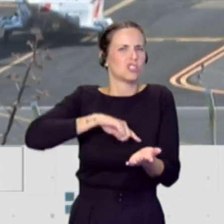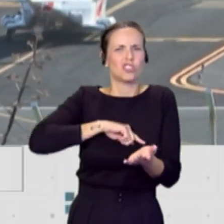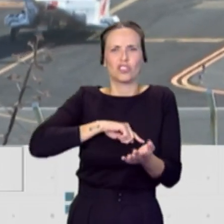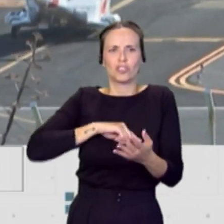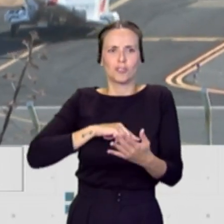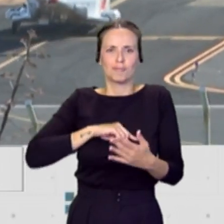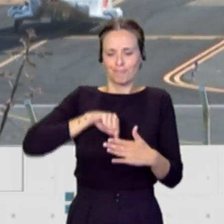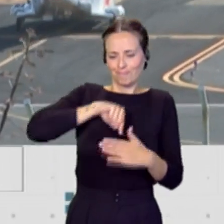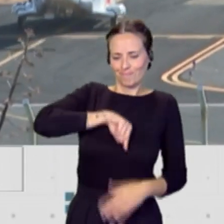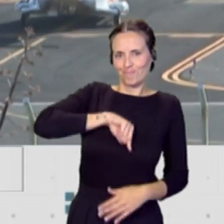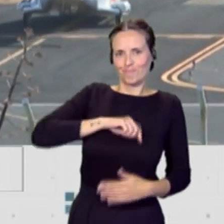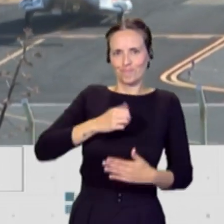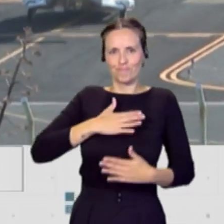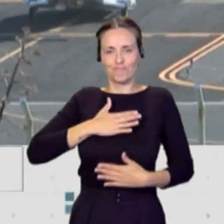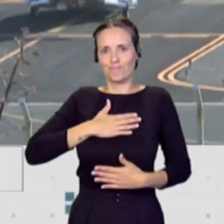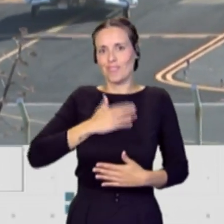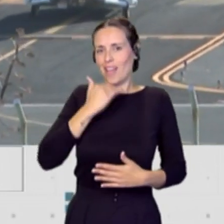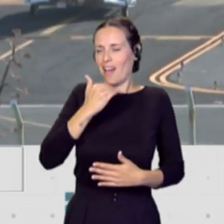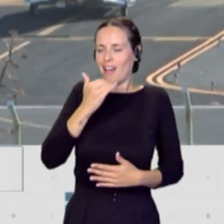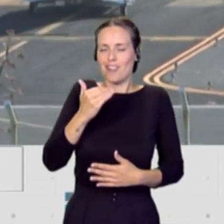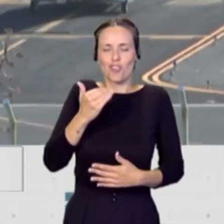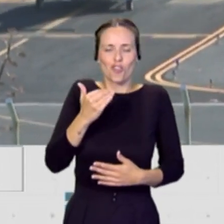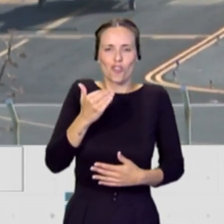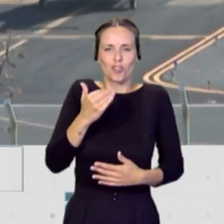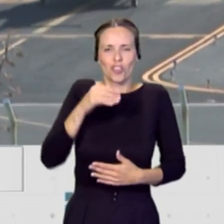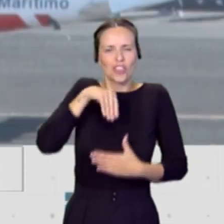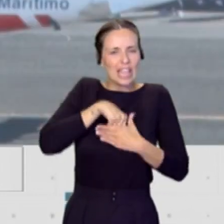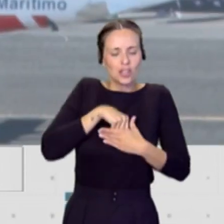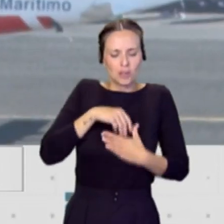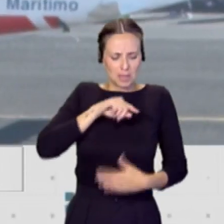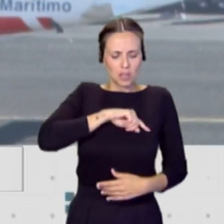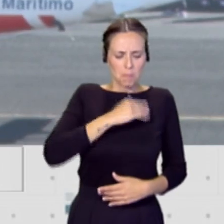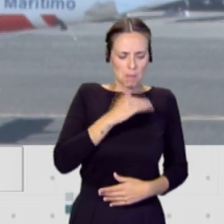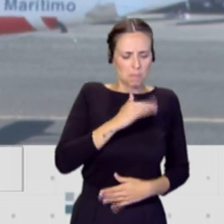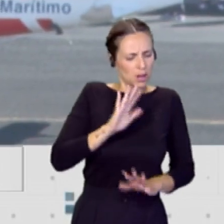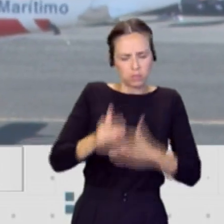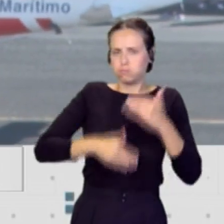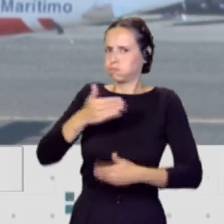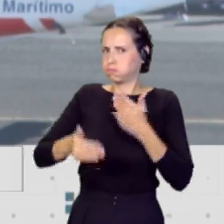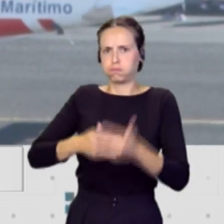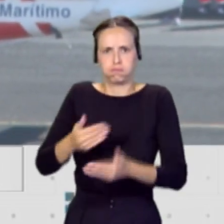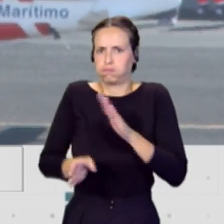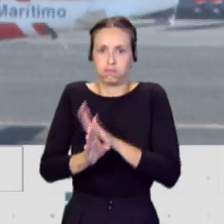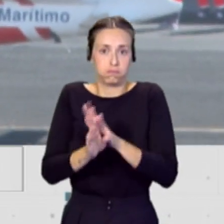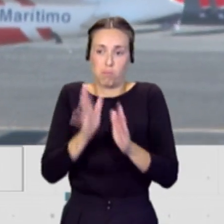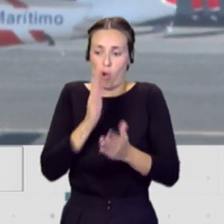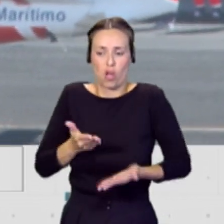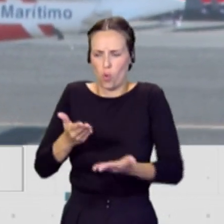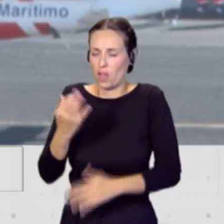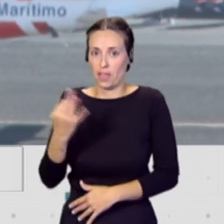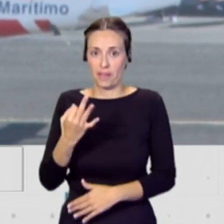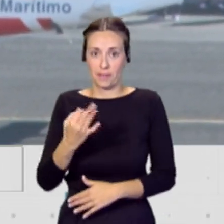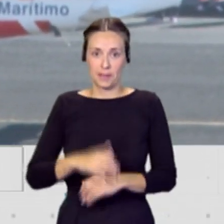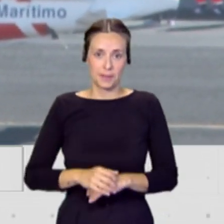que tenemos en nuestro cuerpo nos dice, te sientes mal, pero tienes que seguir adelante y más que nada por ayudar. También hay